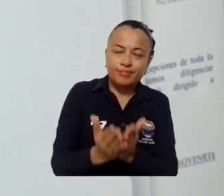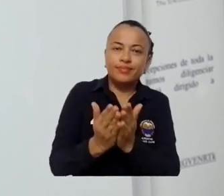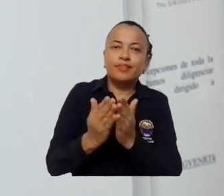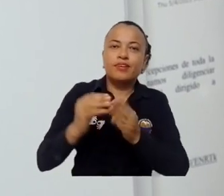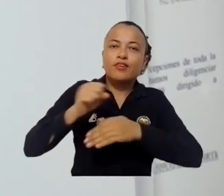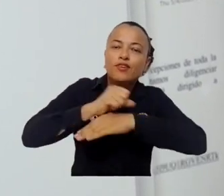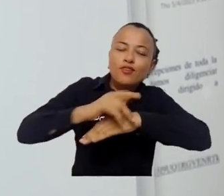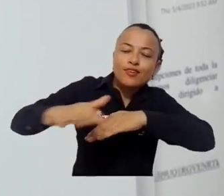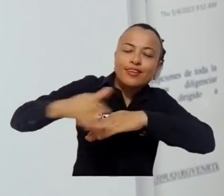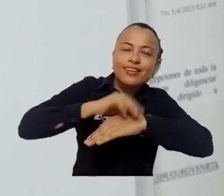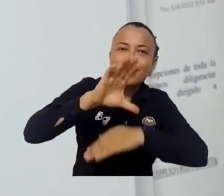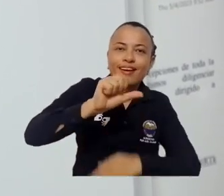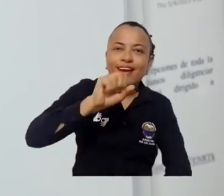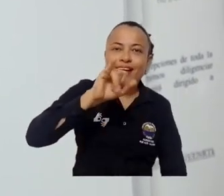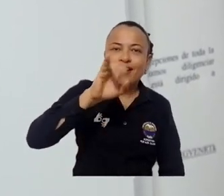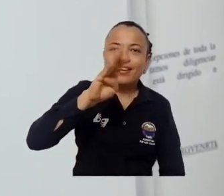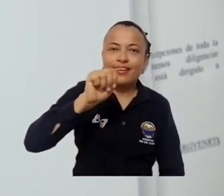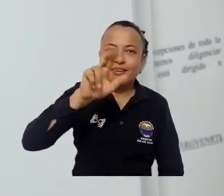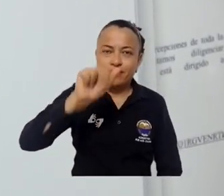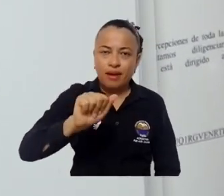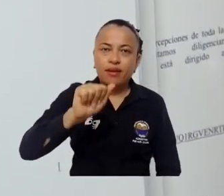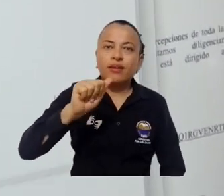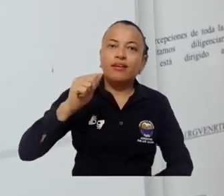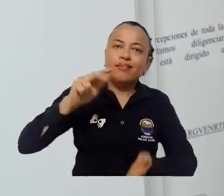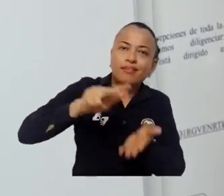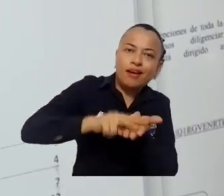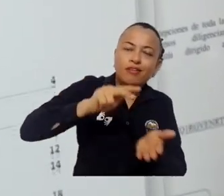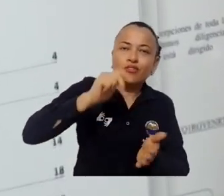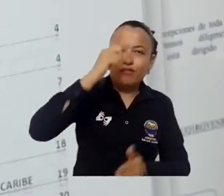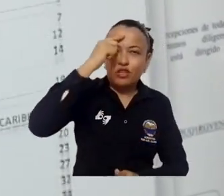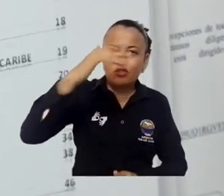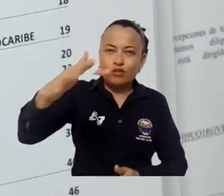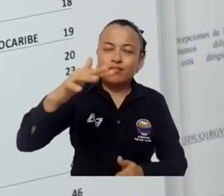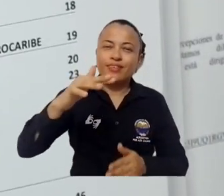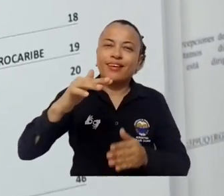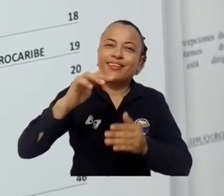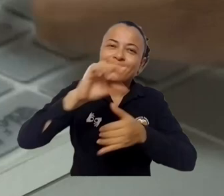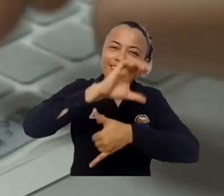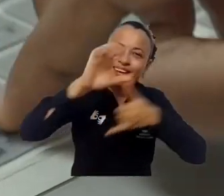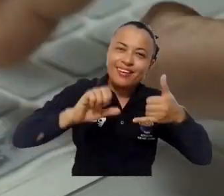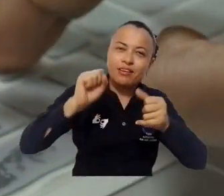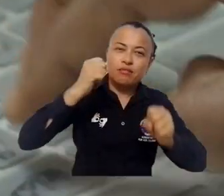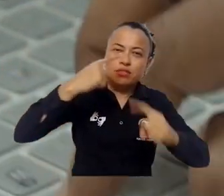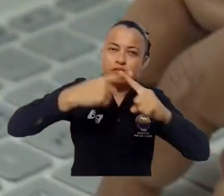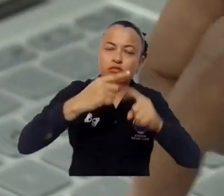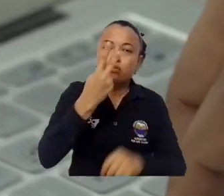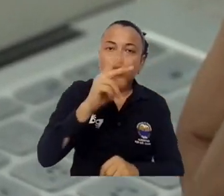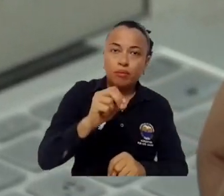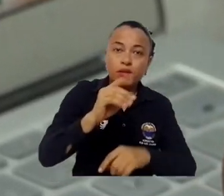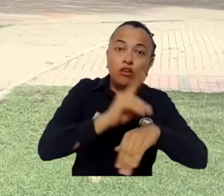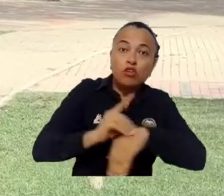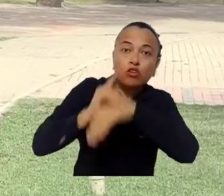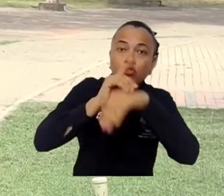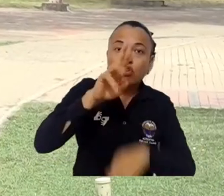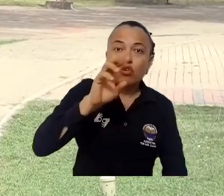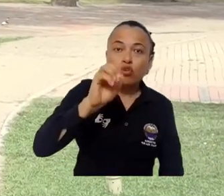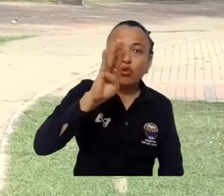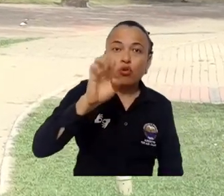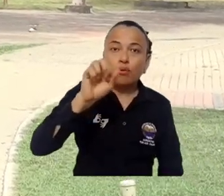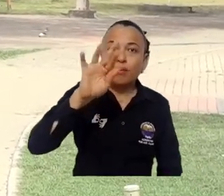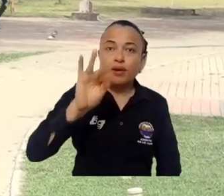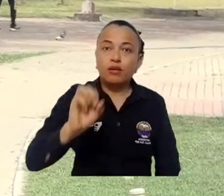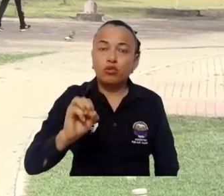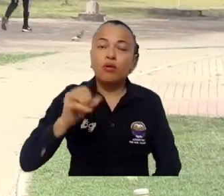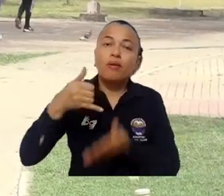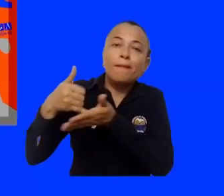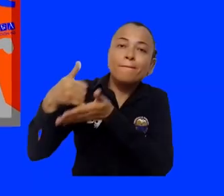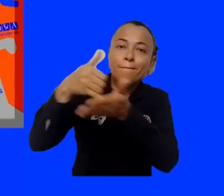Con la obra La orilla de Calibán, el rastro de la filosofía afro-caribe en el siglo XX, el doctor Roberto Almanza Hernández, profesor de la